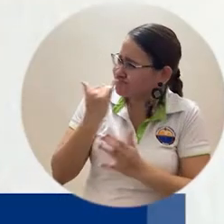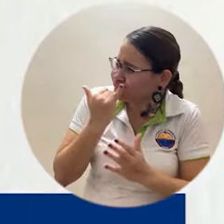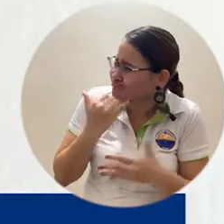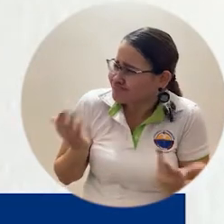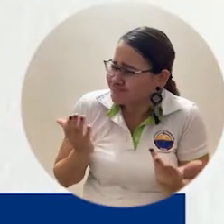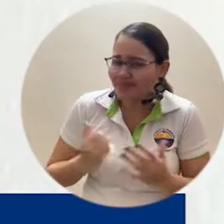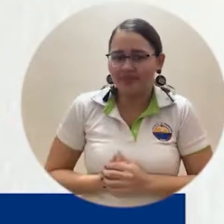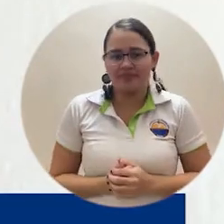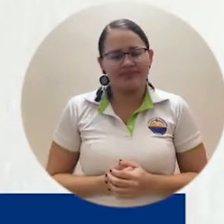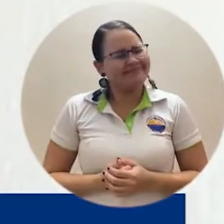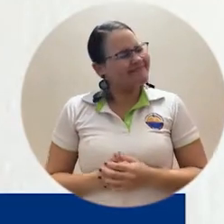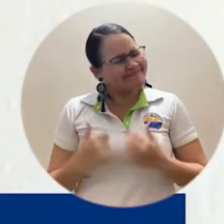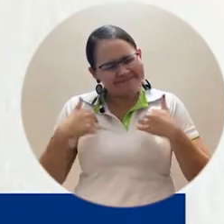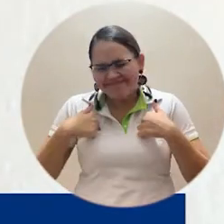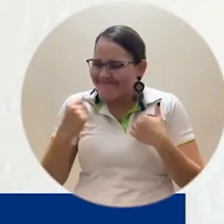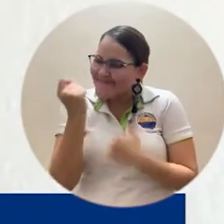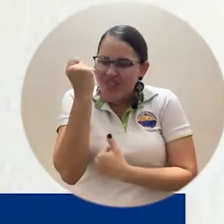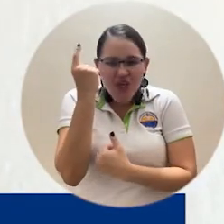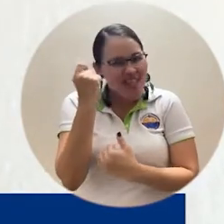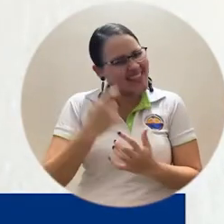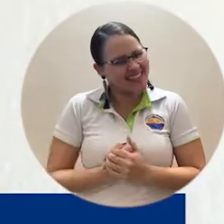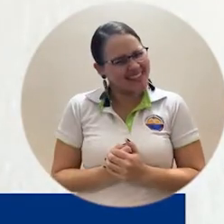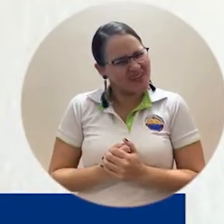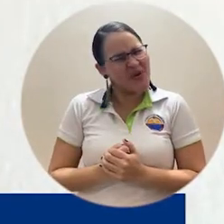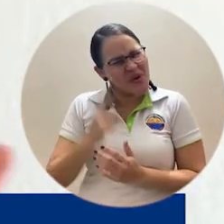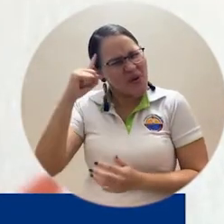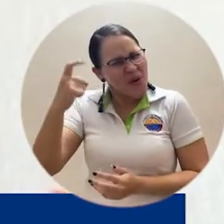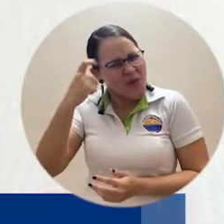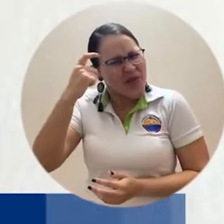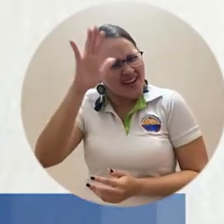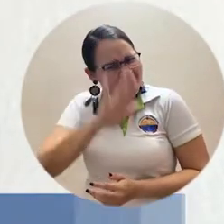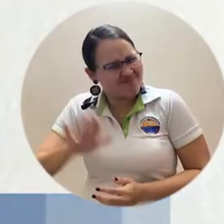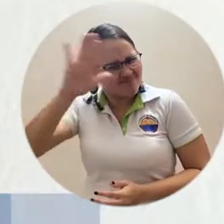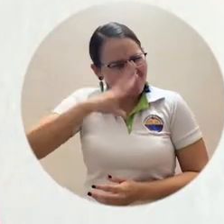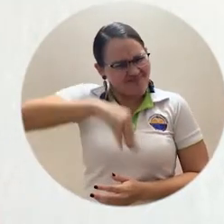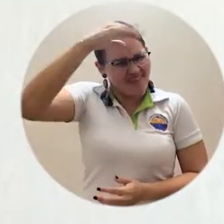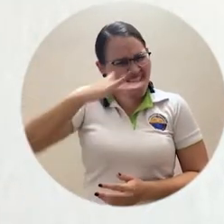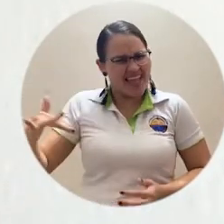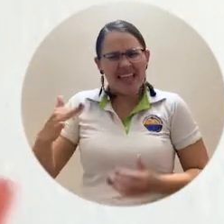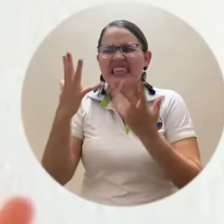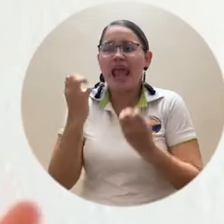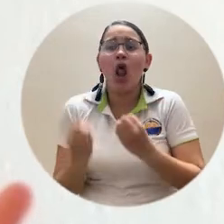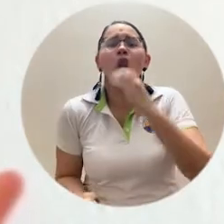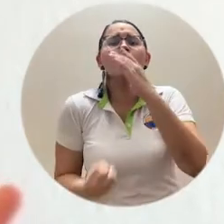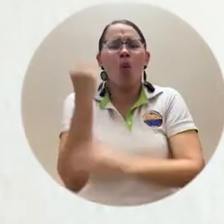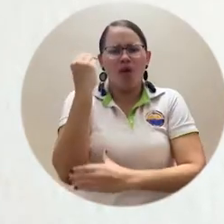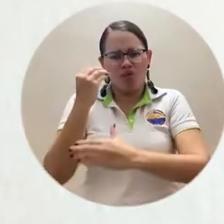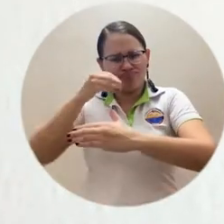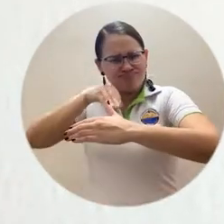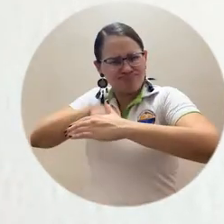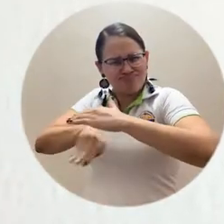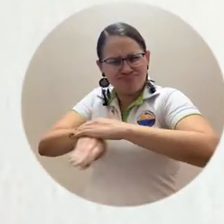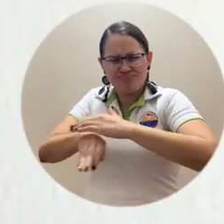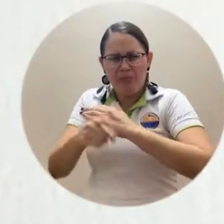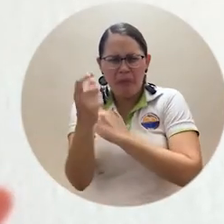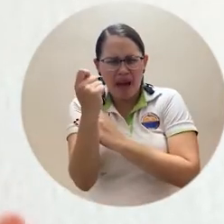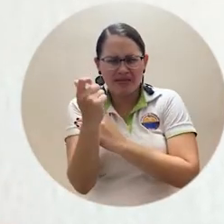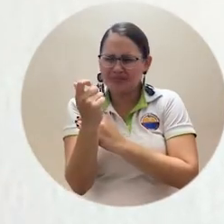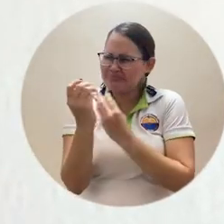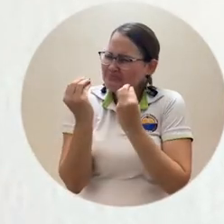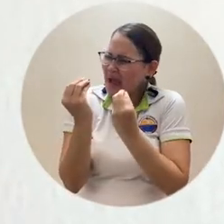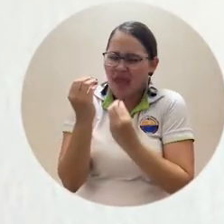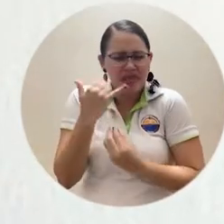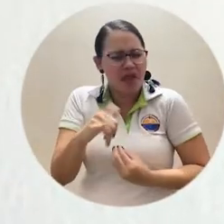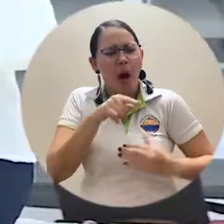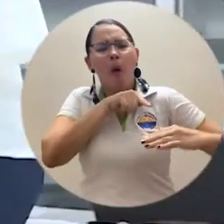gobierno departamental desea implementar otro fondo de becas cuando ya existe uno que ha